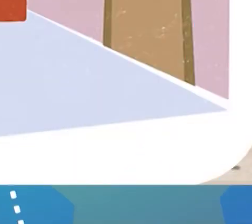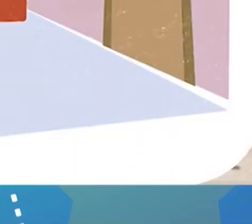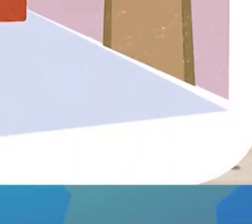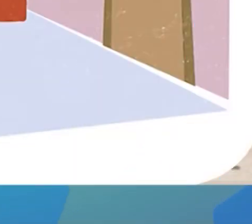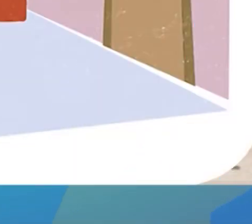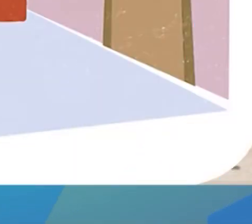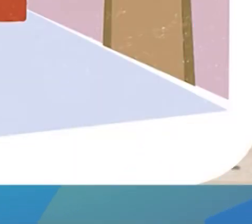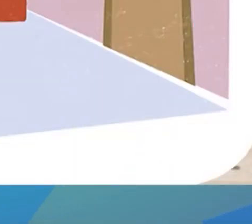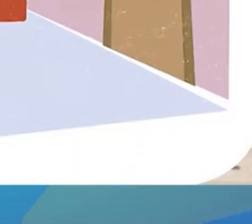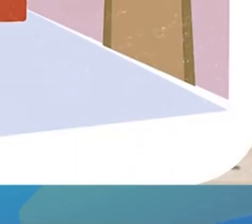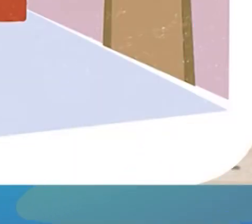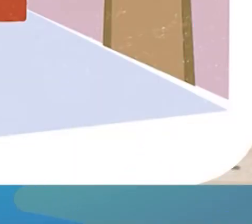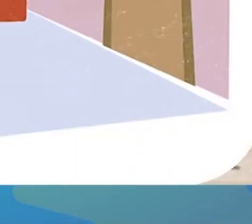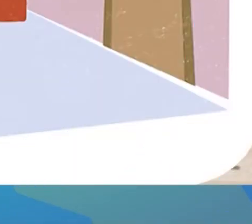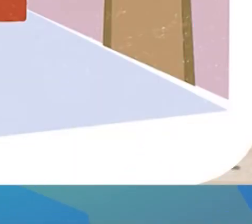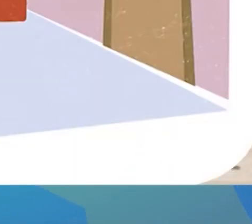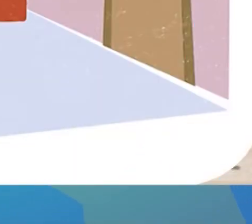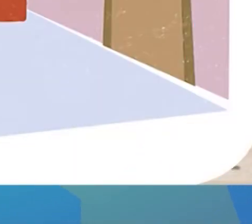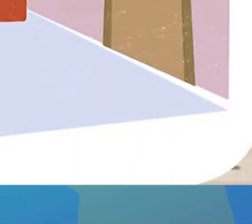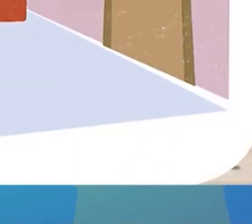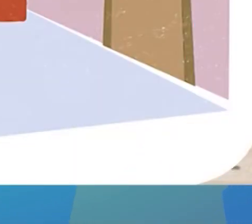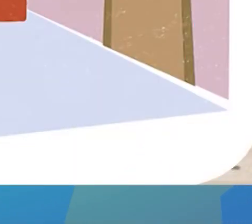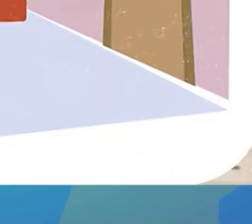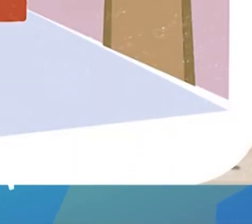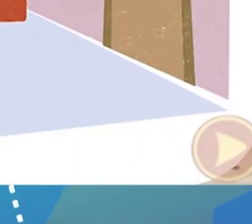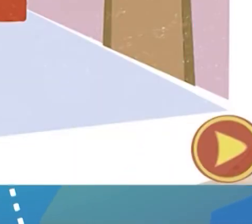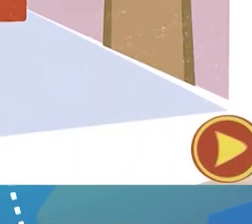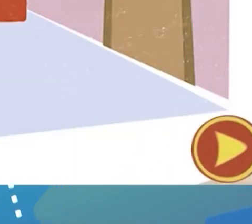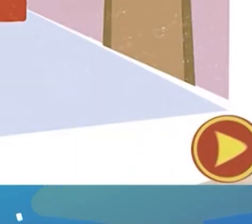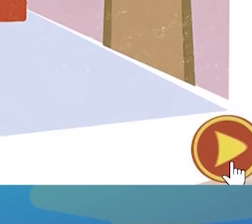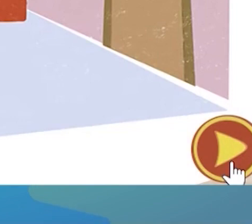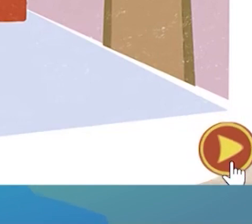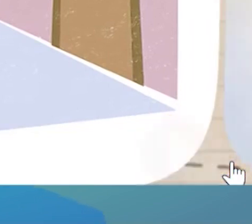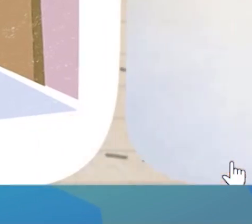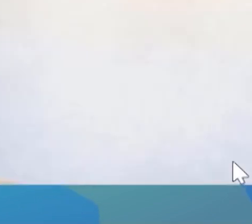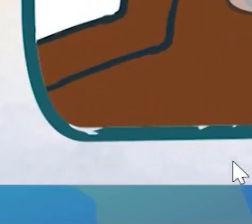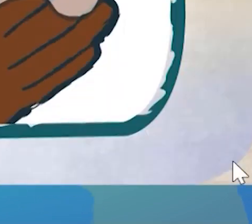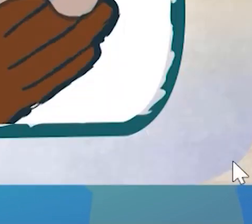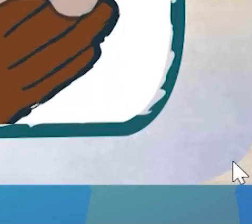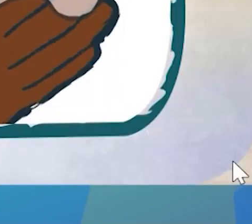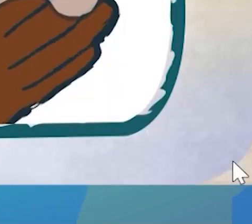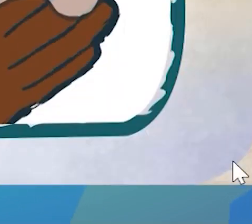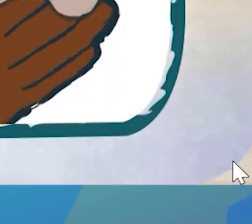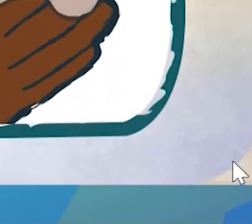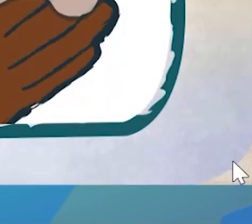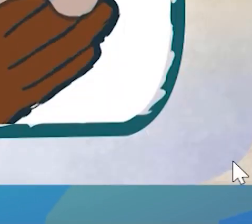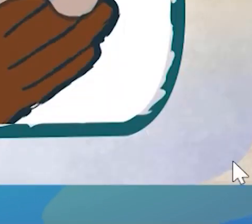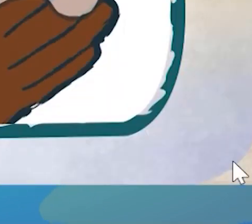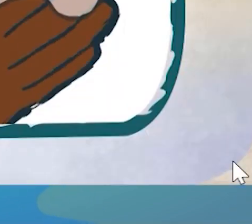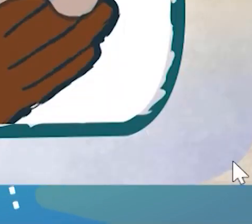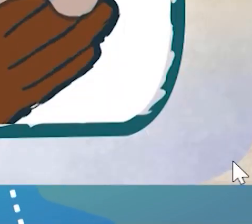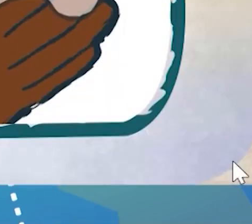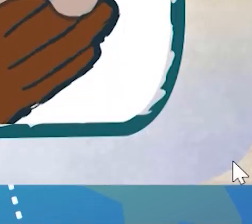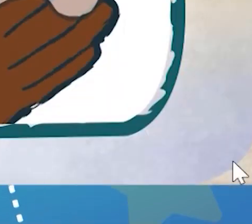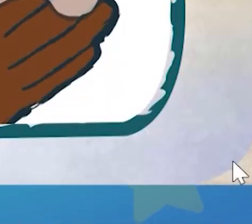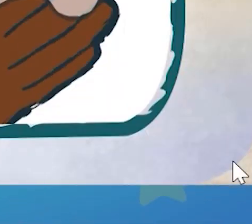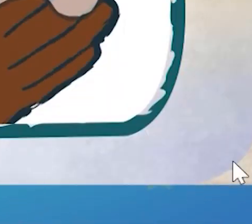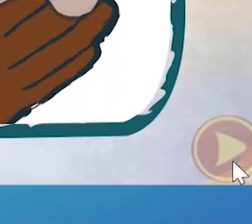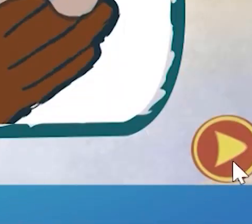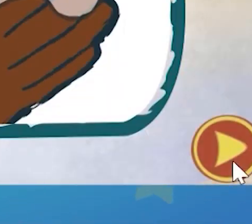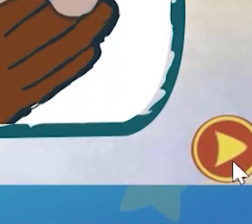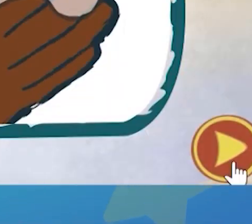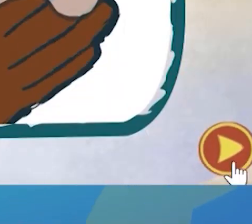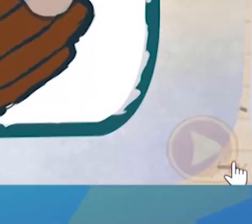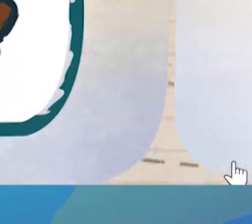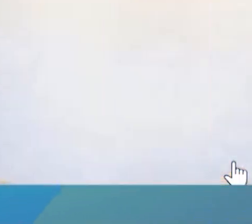Veamos ahora algunos consejos para una alimentación saludable. Antes de comer, lávate siempre las manos.